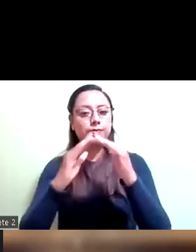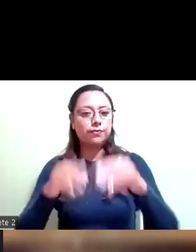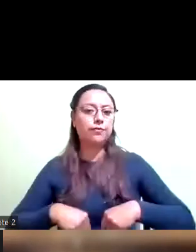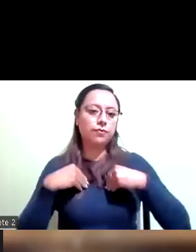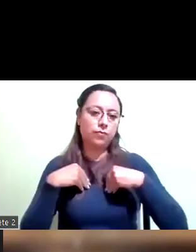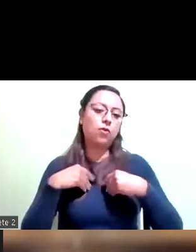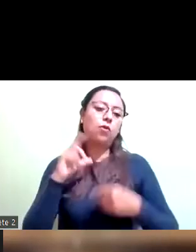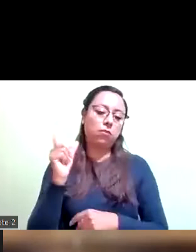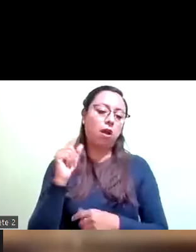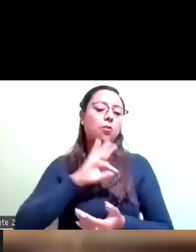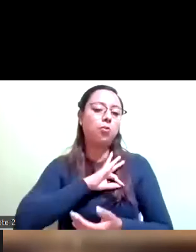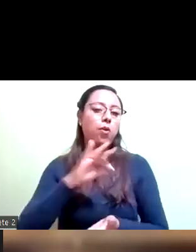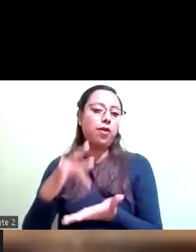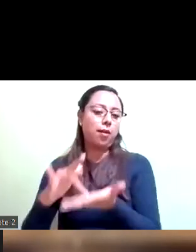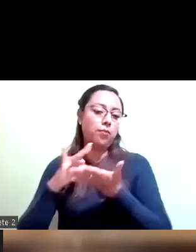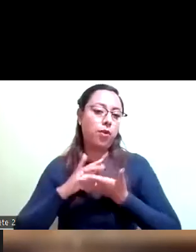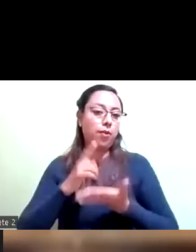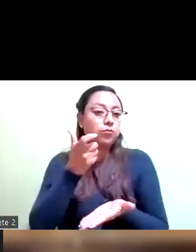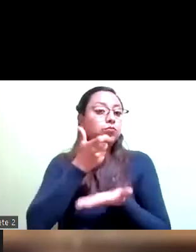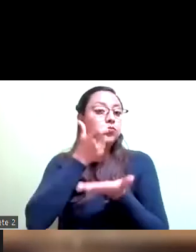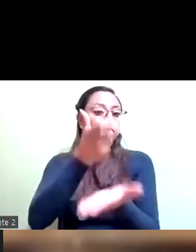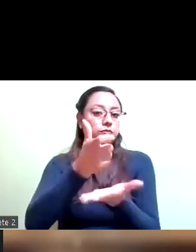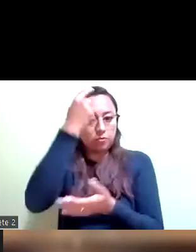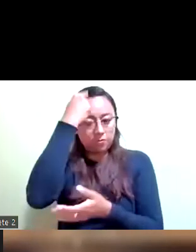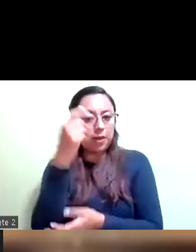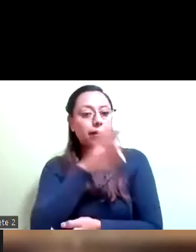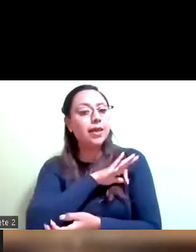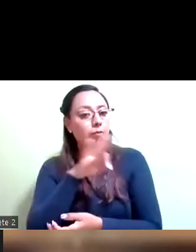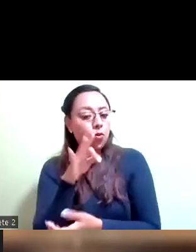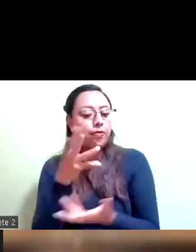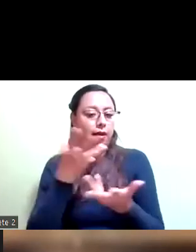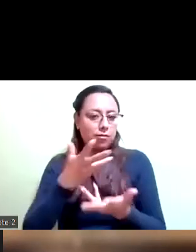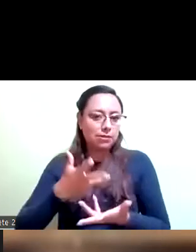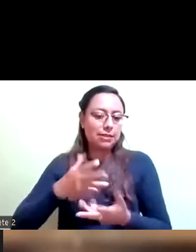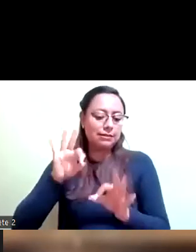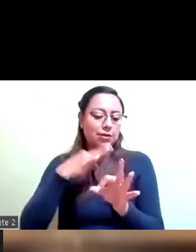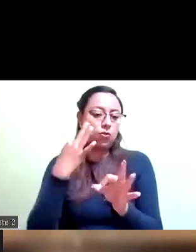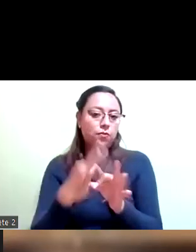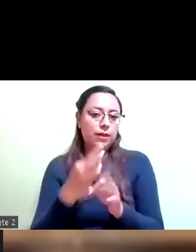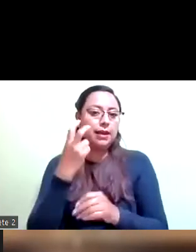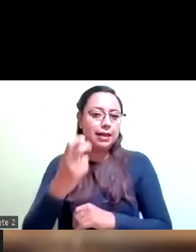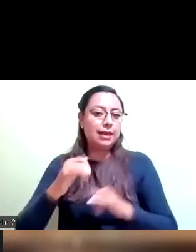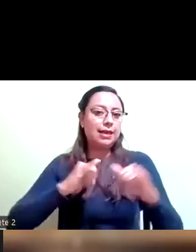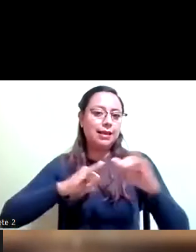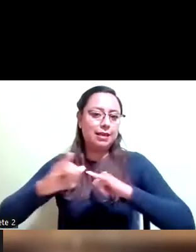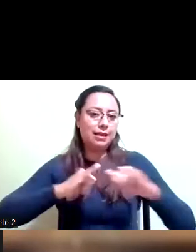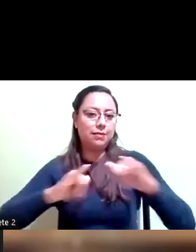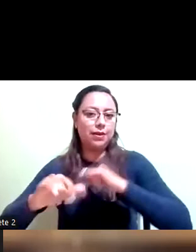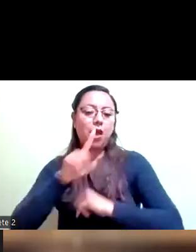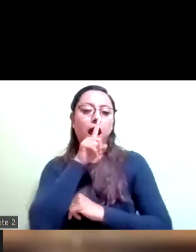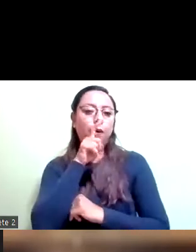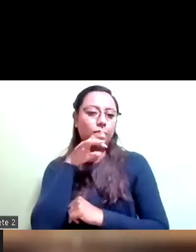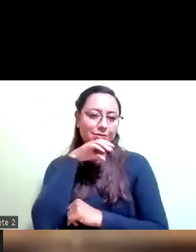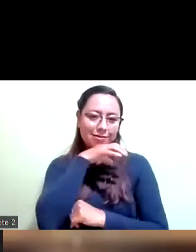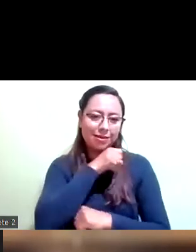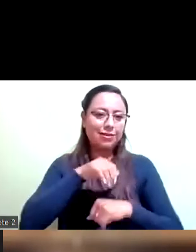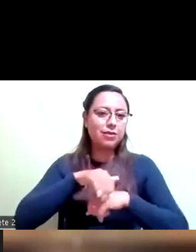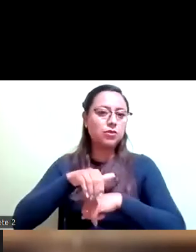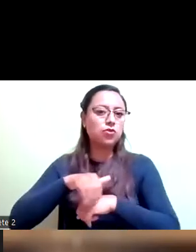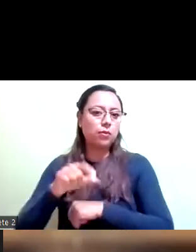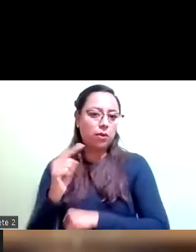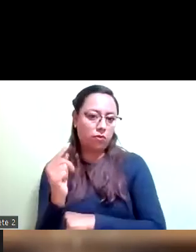con el tema de un presupuesto para que se pueda hacer este tema con el predio de Aguascalientes 12 sería todo muchas gracias